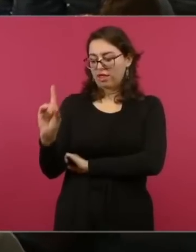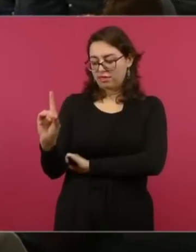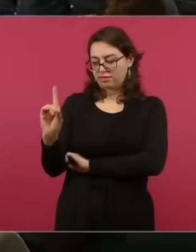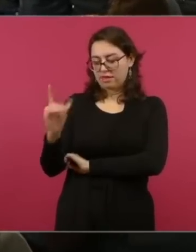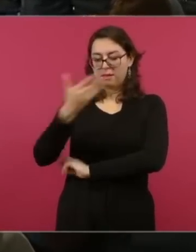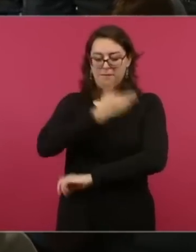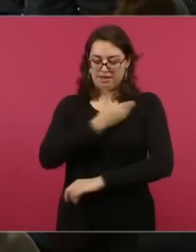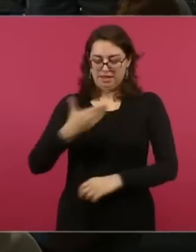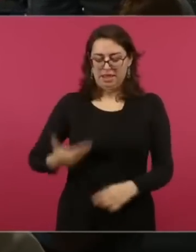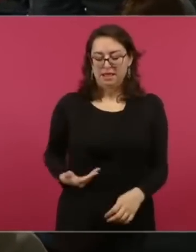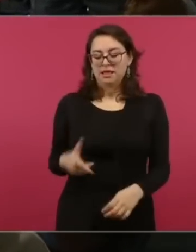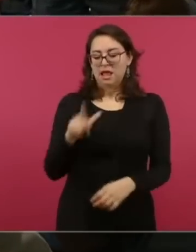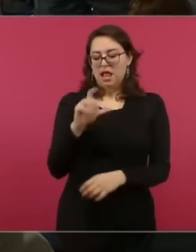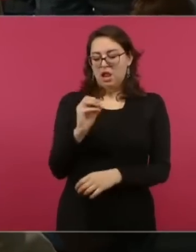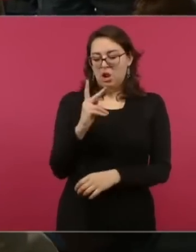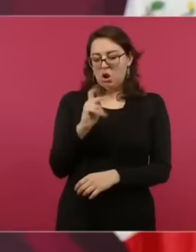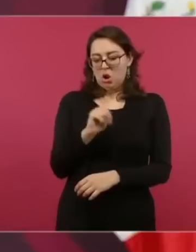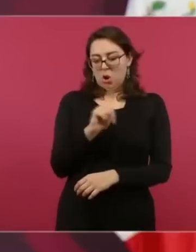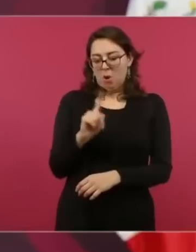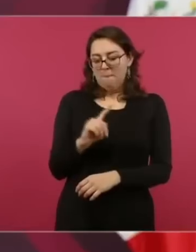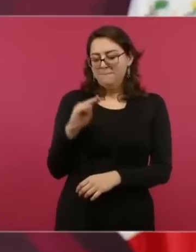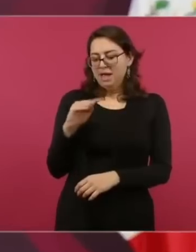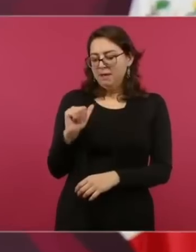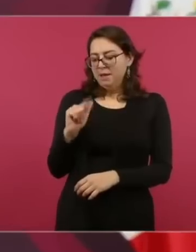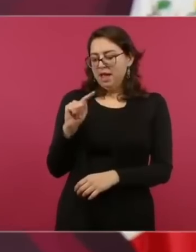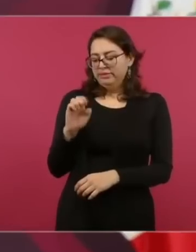a Luis,